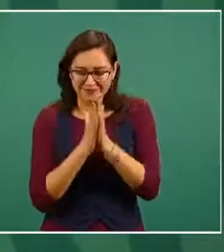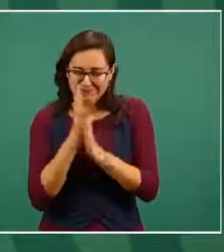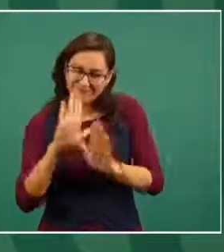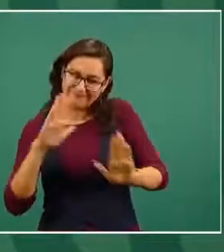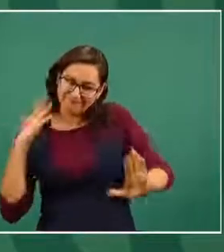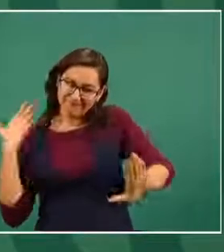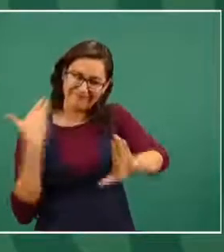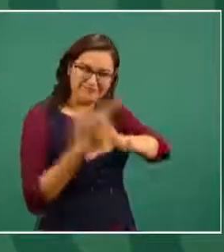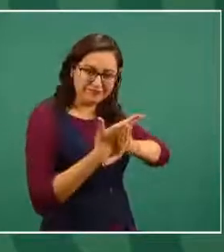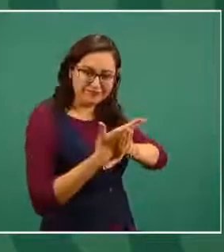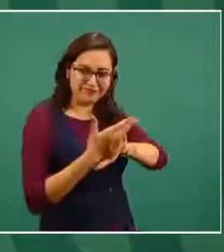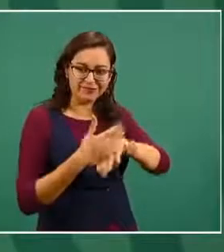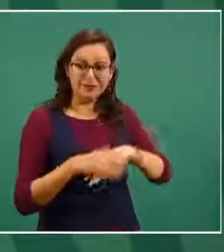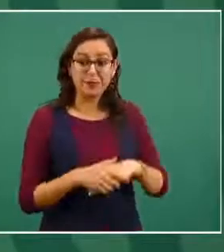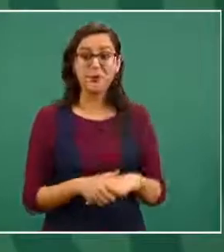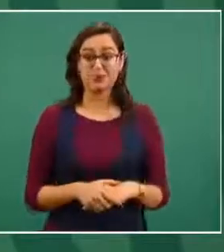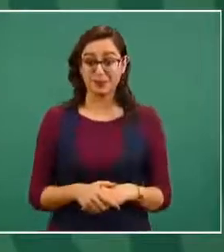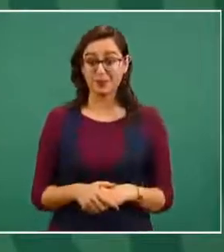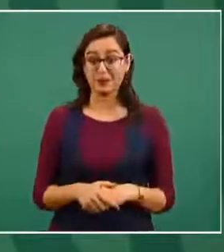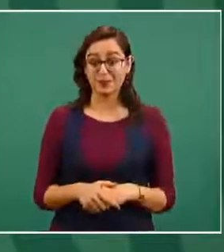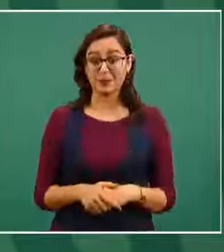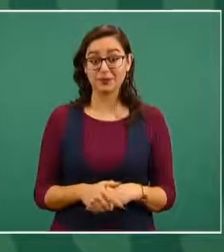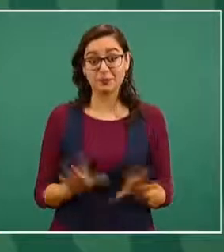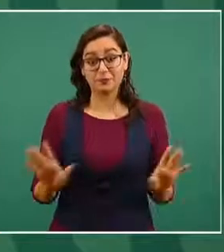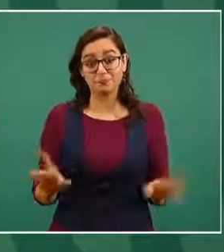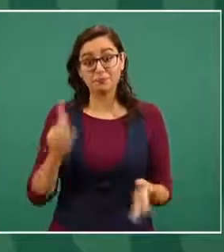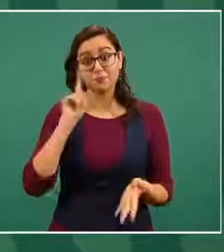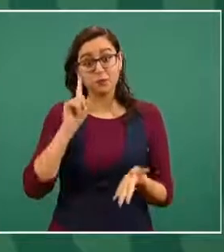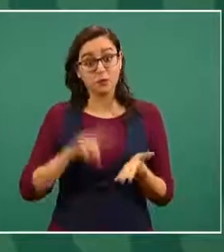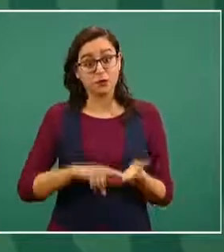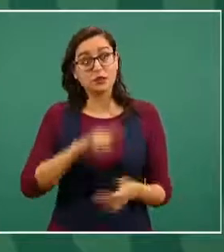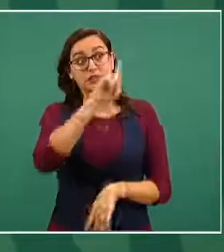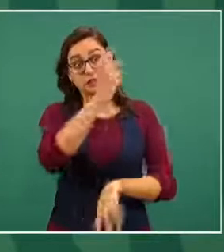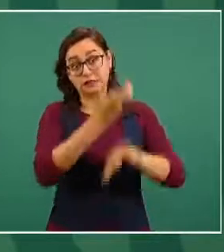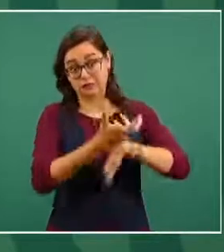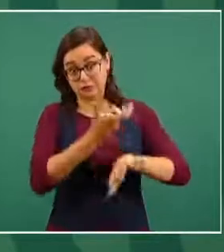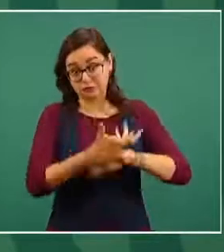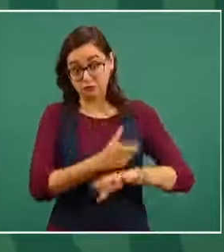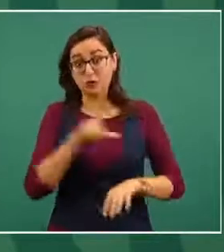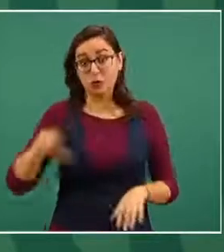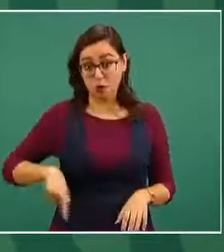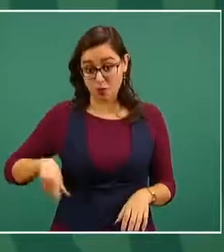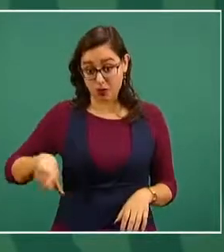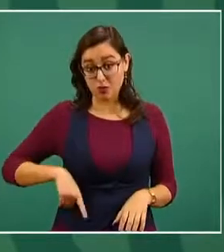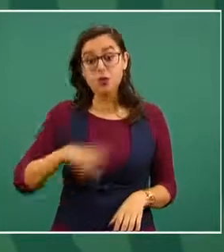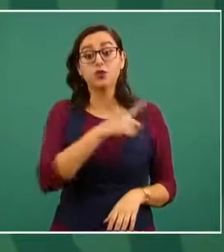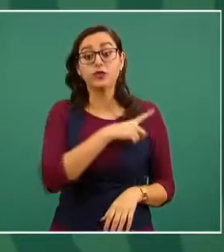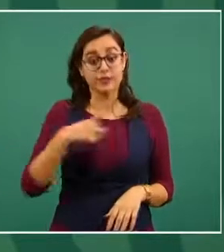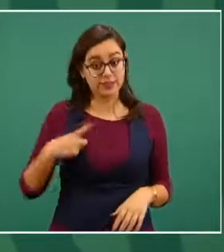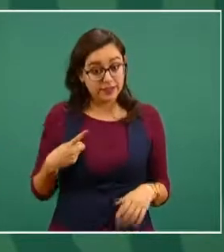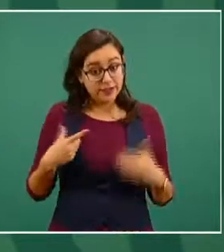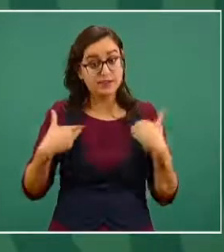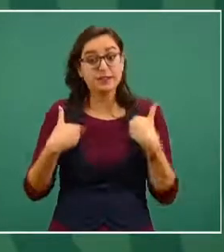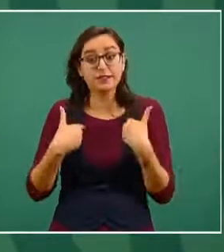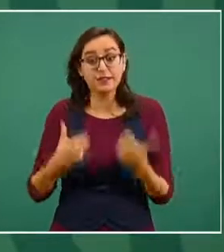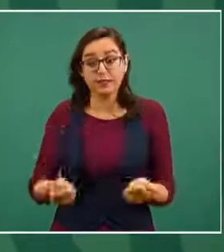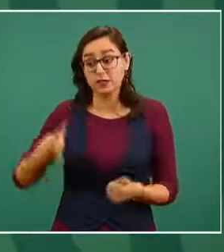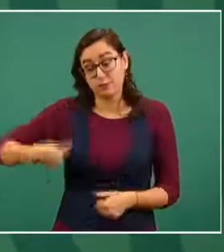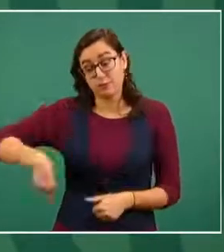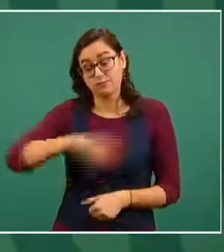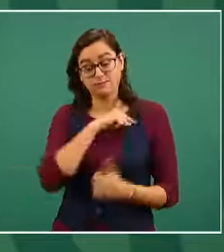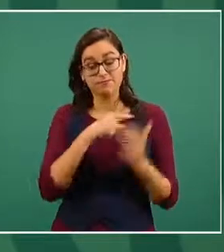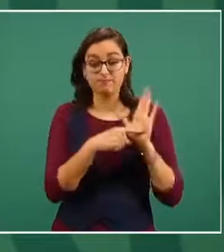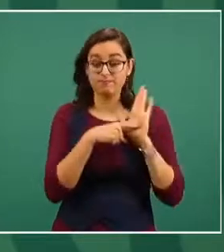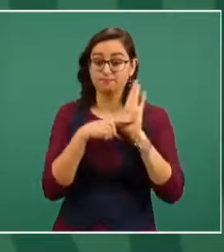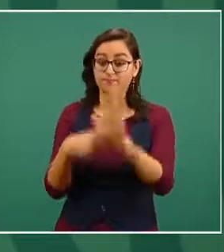entonces yo creo que el gobierno de Estados Unidos entiende que nosotros tenemos que actuar así